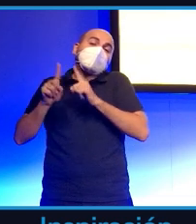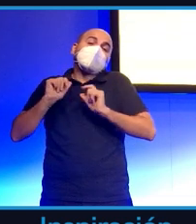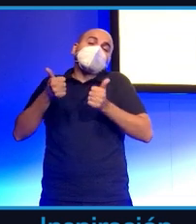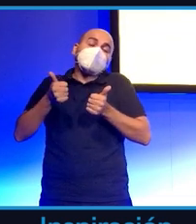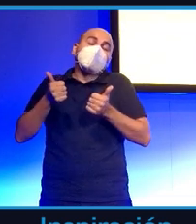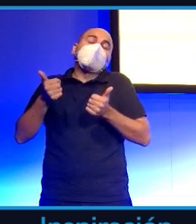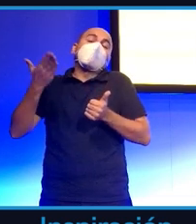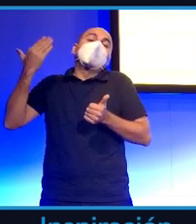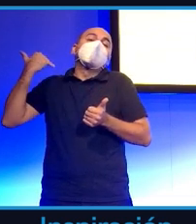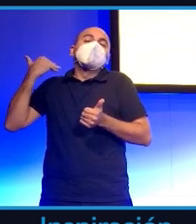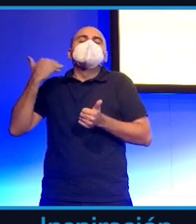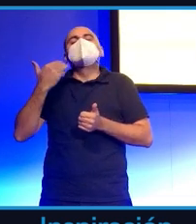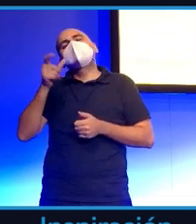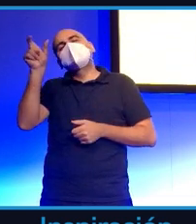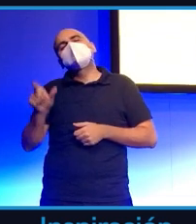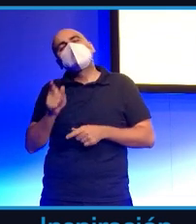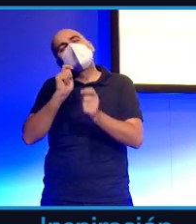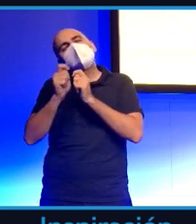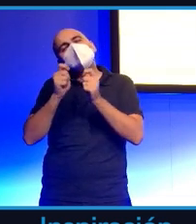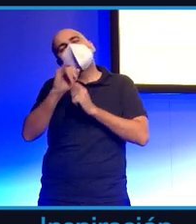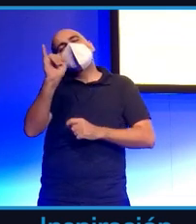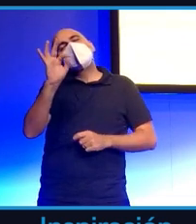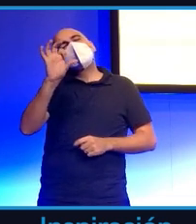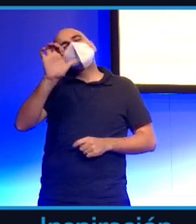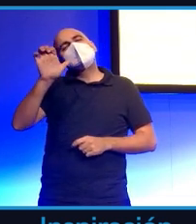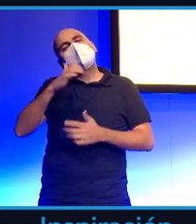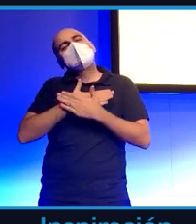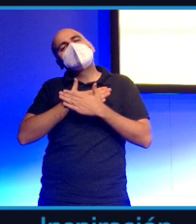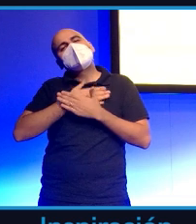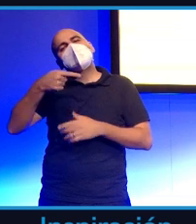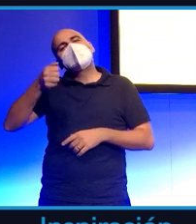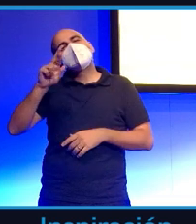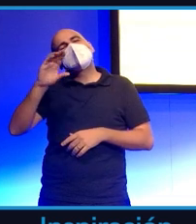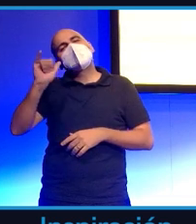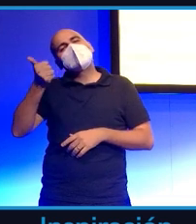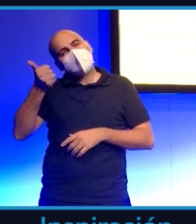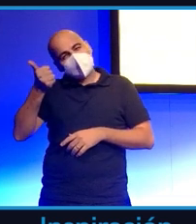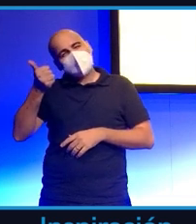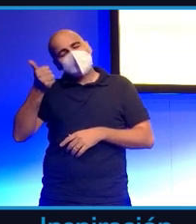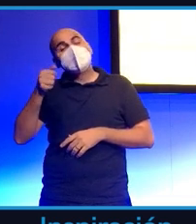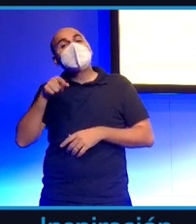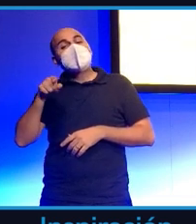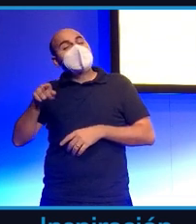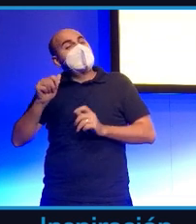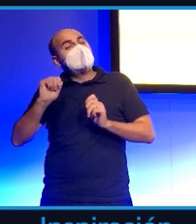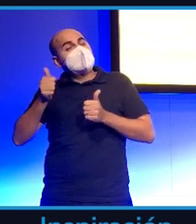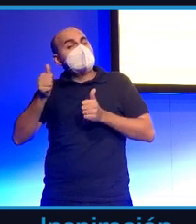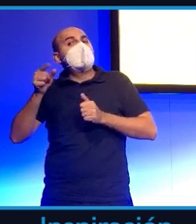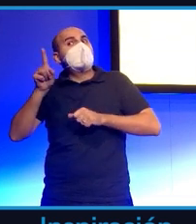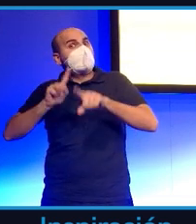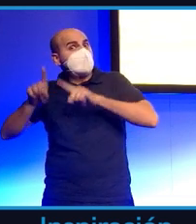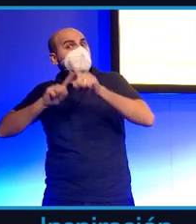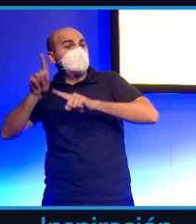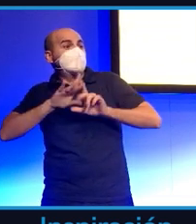acabó mal, tuvo problemas en su relación con la Quinta del Buitre